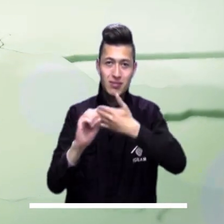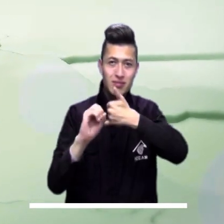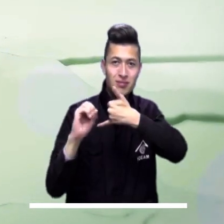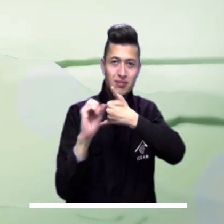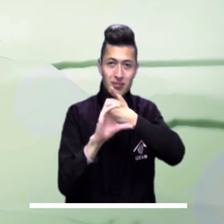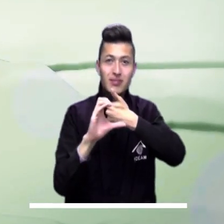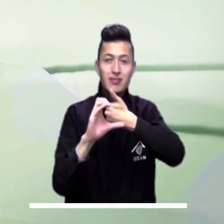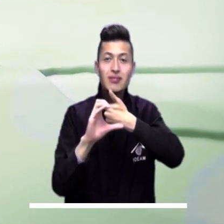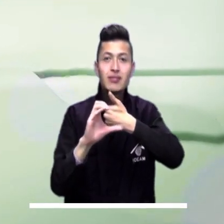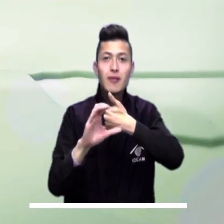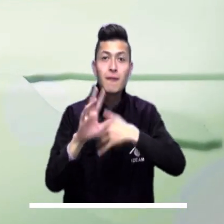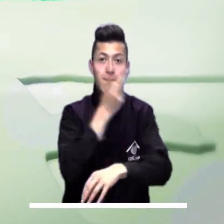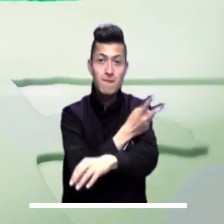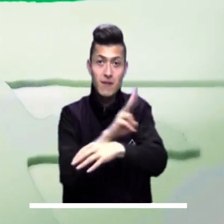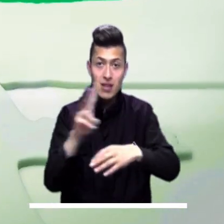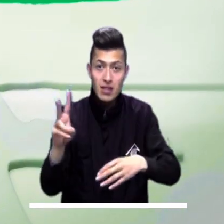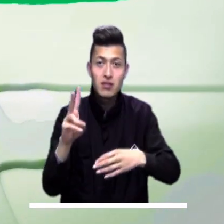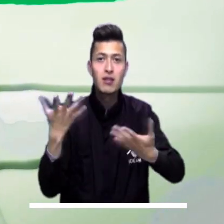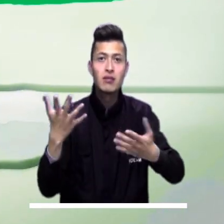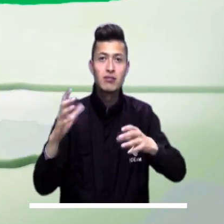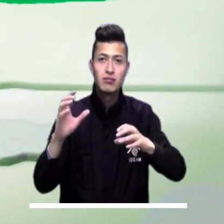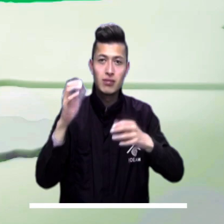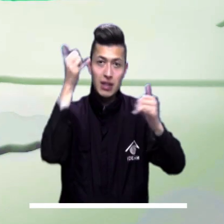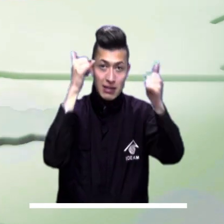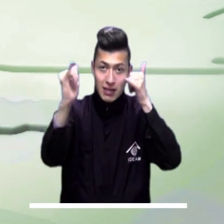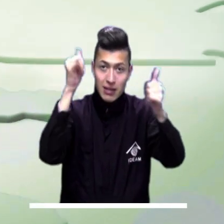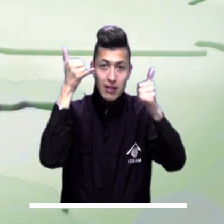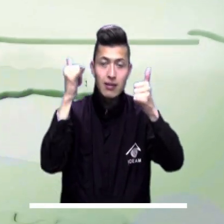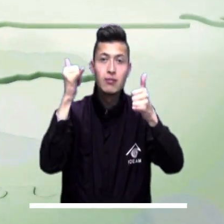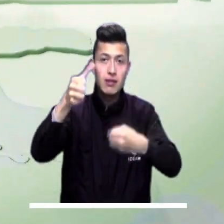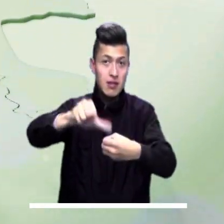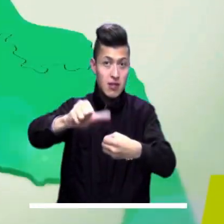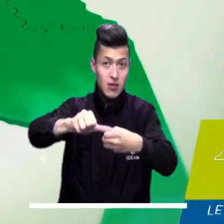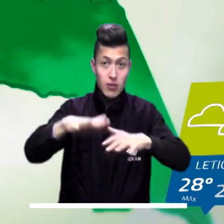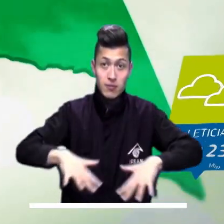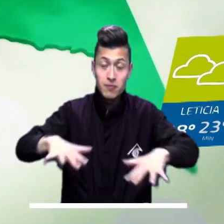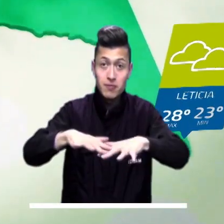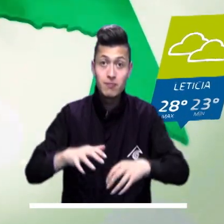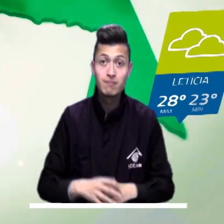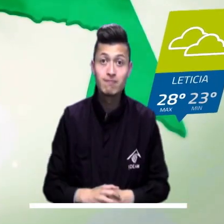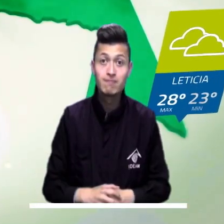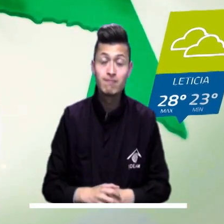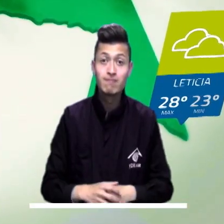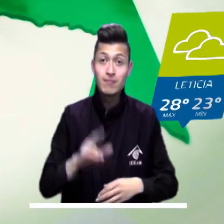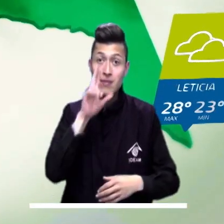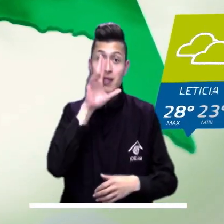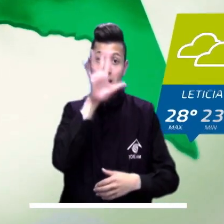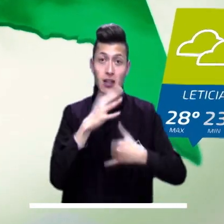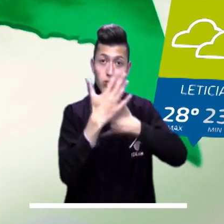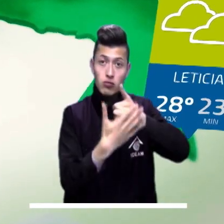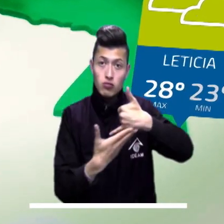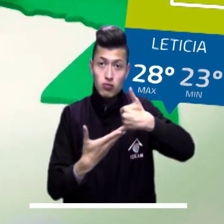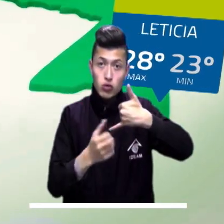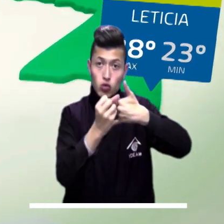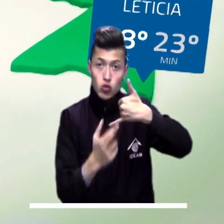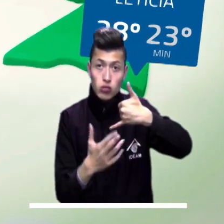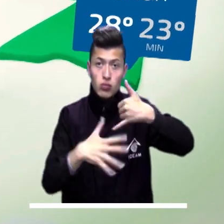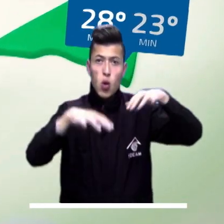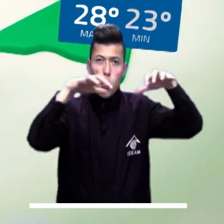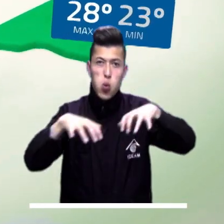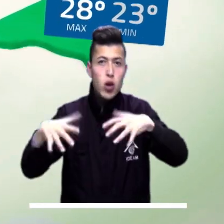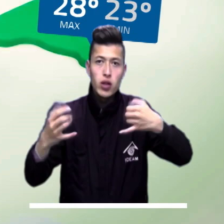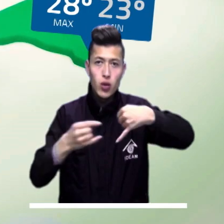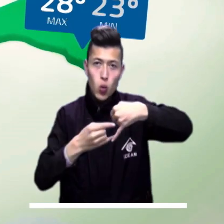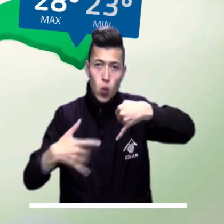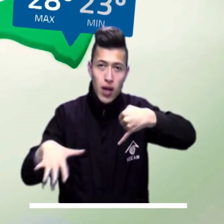occidente del Meta, oriente de Bichada, norte de Casanare y oriente de Arauca. Al sur del territorio nacional continuarán las lluvias de